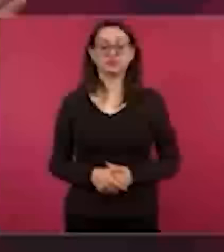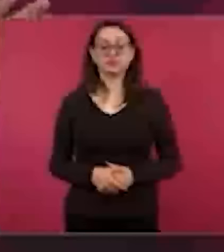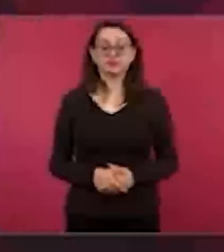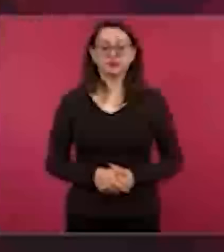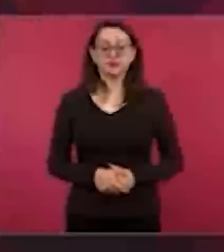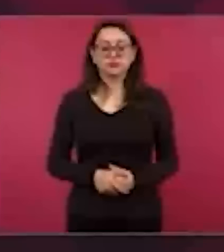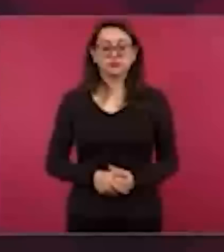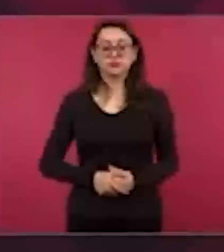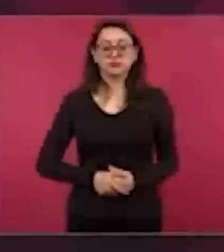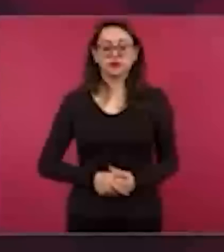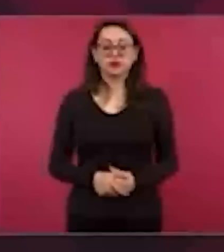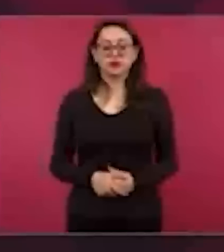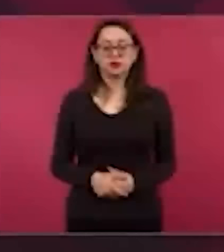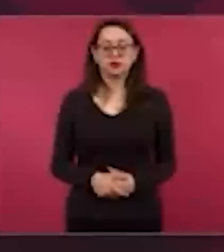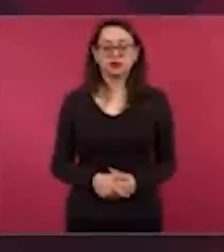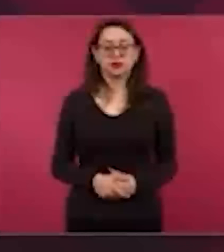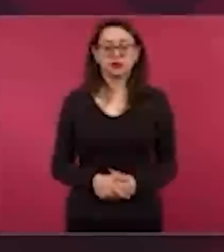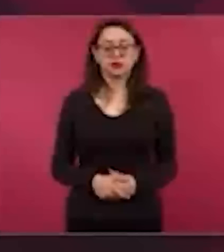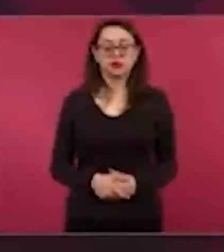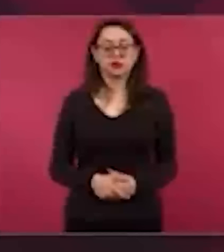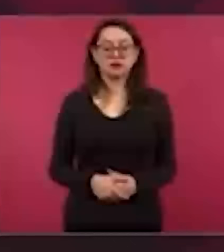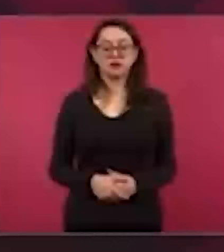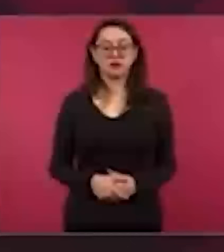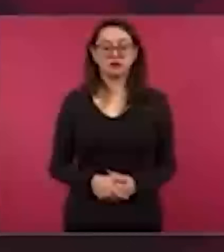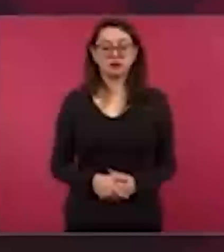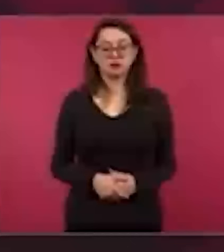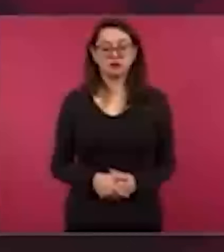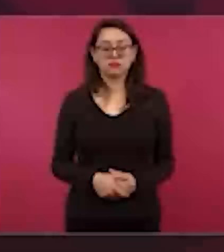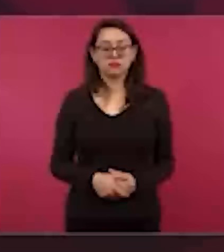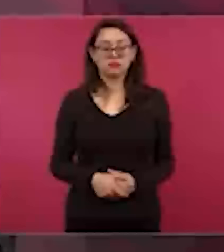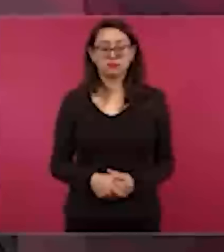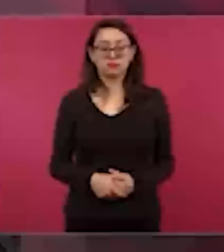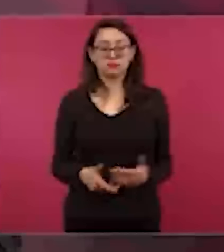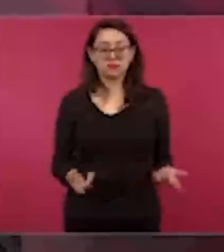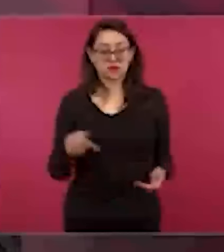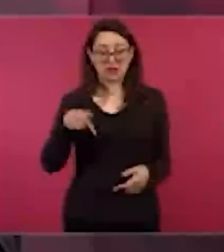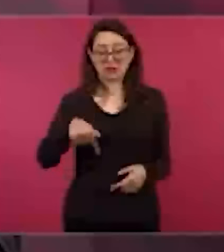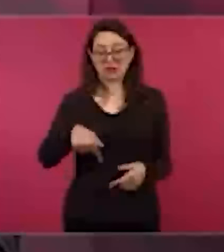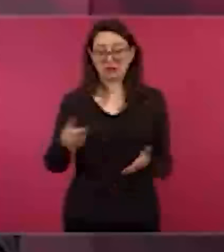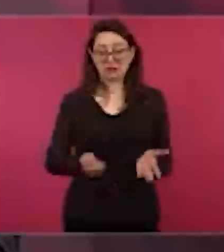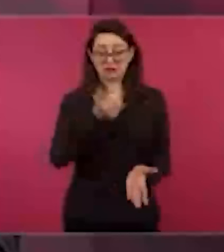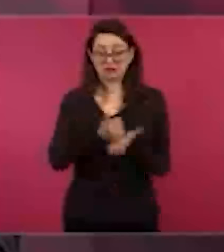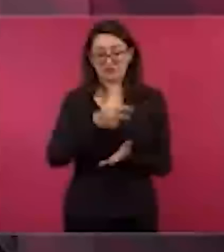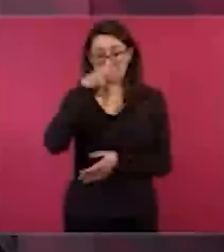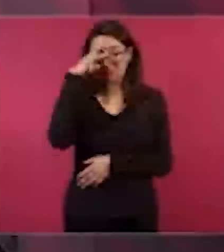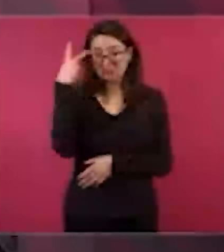Aquí ha estado la gente desprotegida,